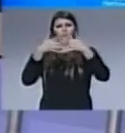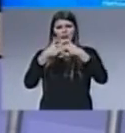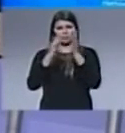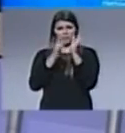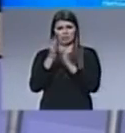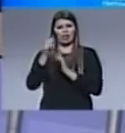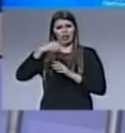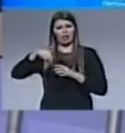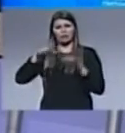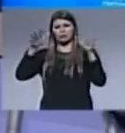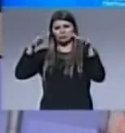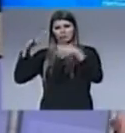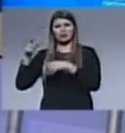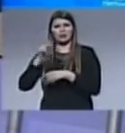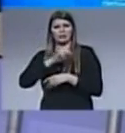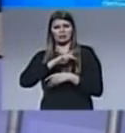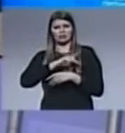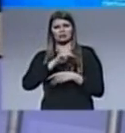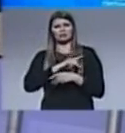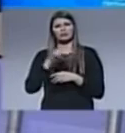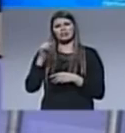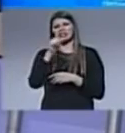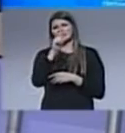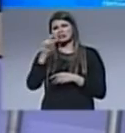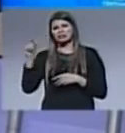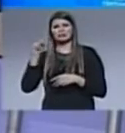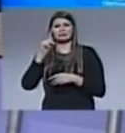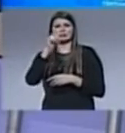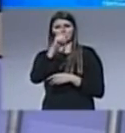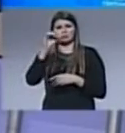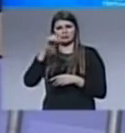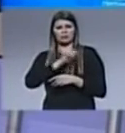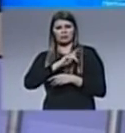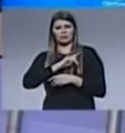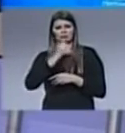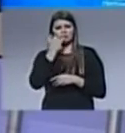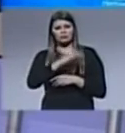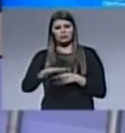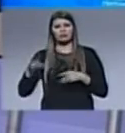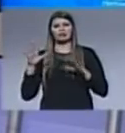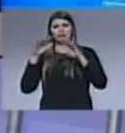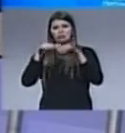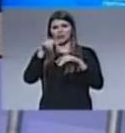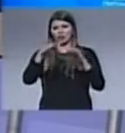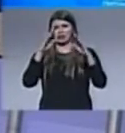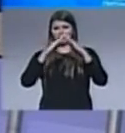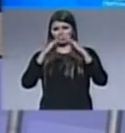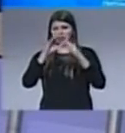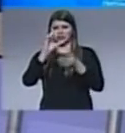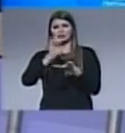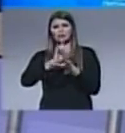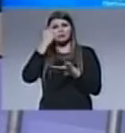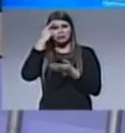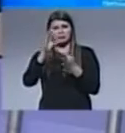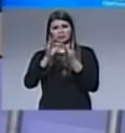que recibe a miles de niños, a centenares de niños que están en situación de riesgo y que fueron y llegaron hasta este hogar. Hoy queremos contarte más